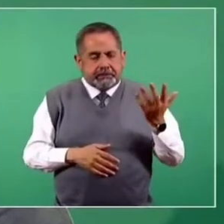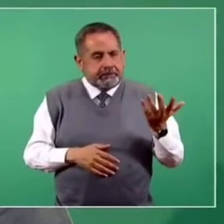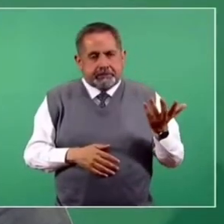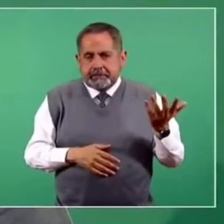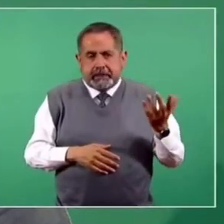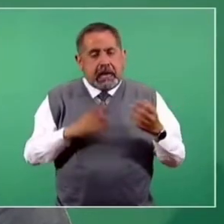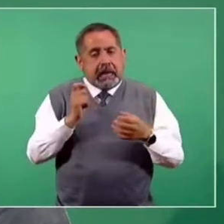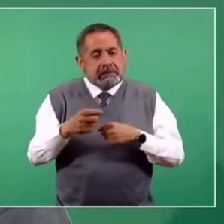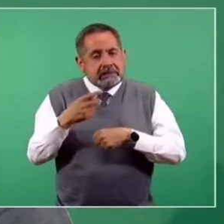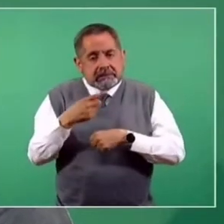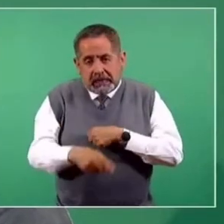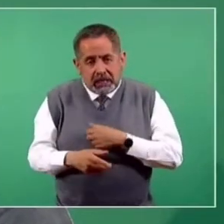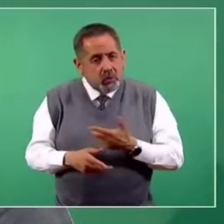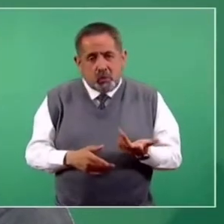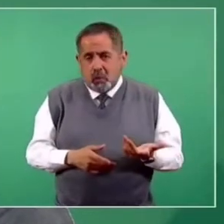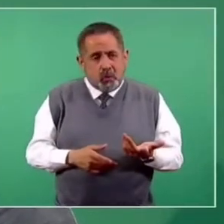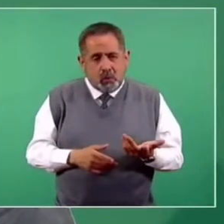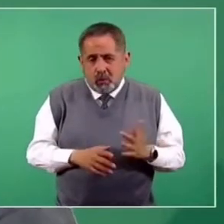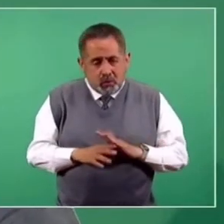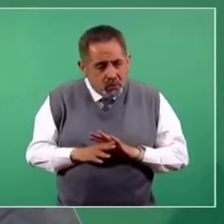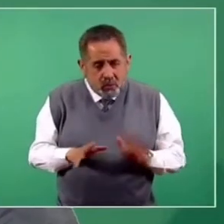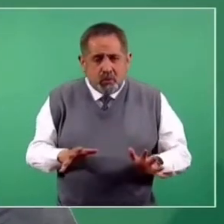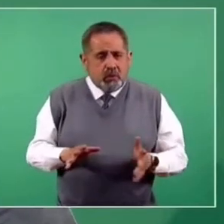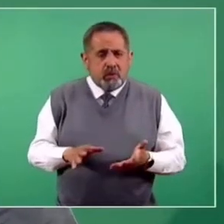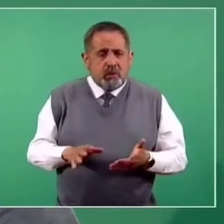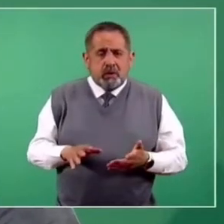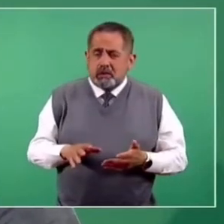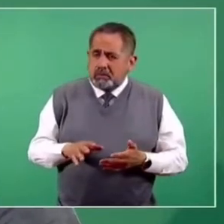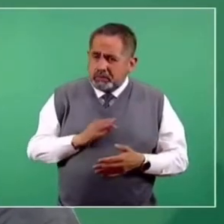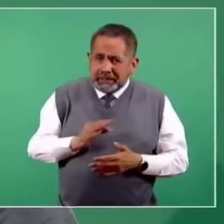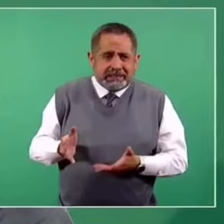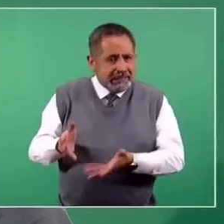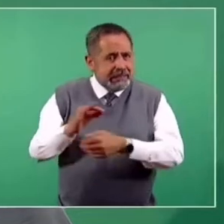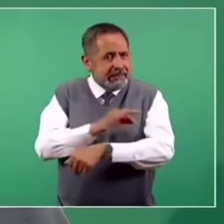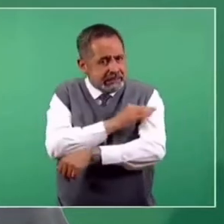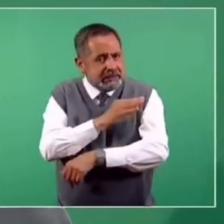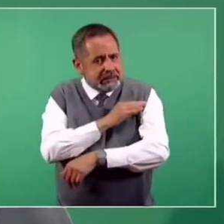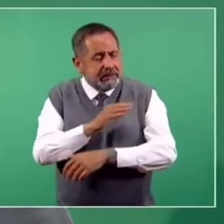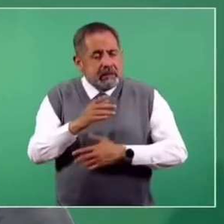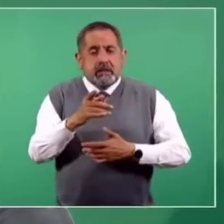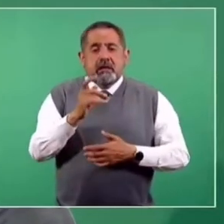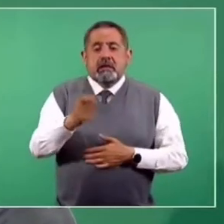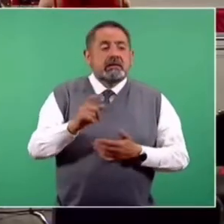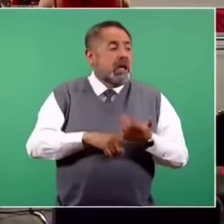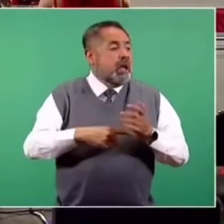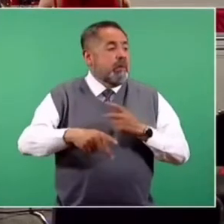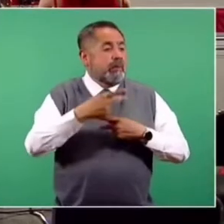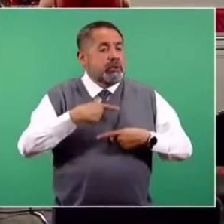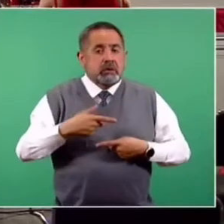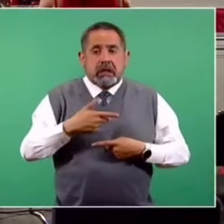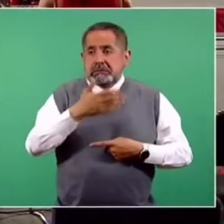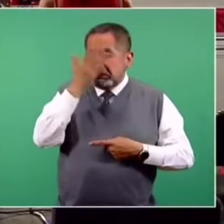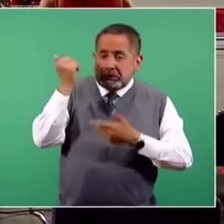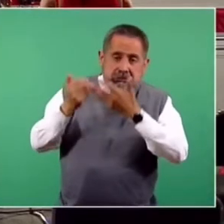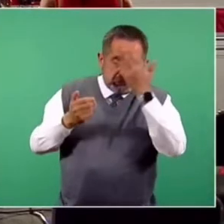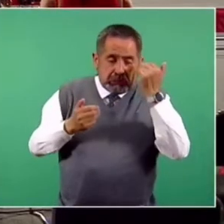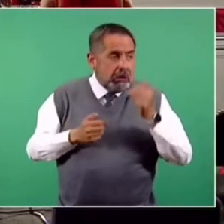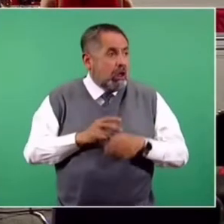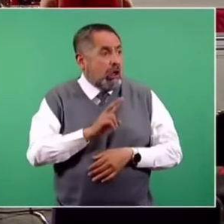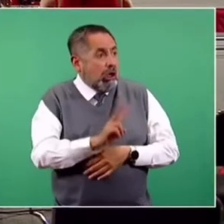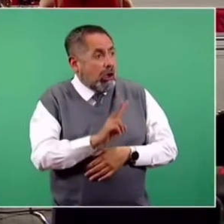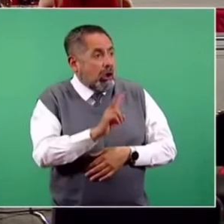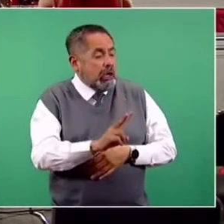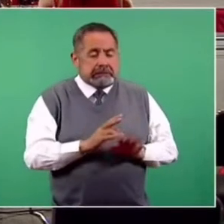a la salud pública de aquellas personas que al estar desinformadas toman la decisión de no